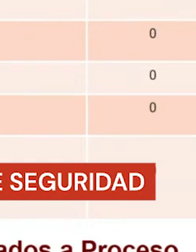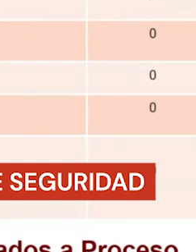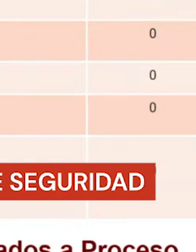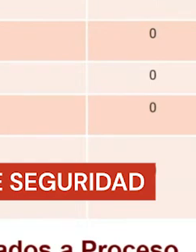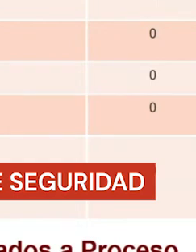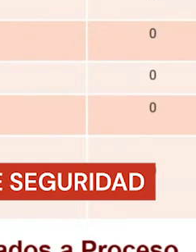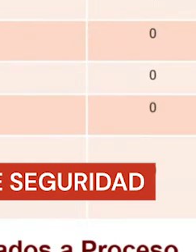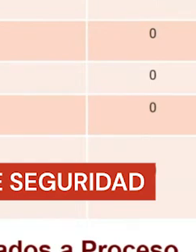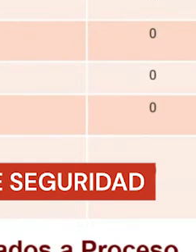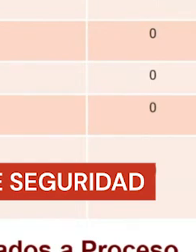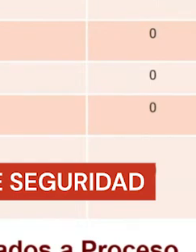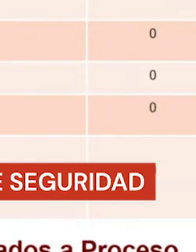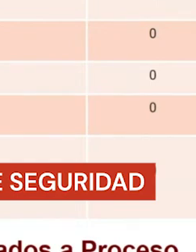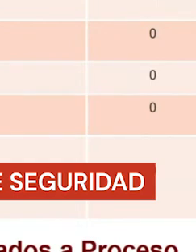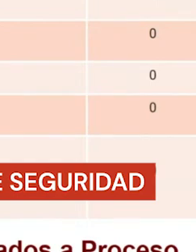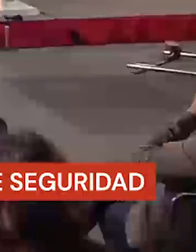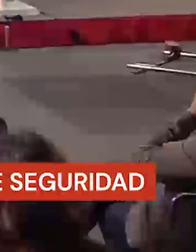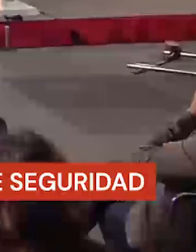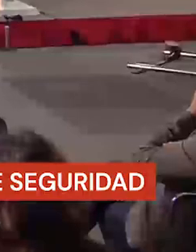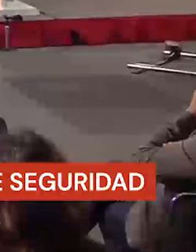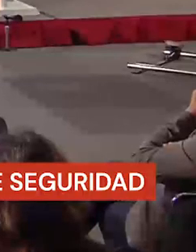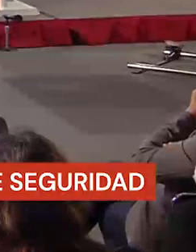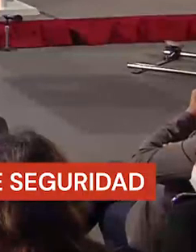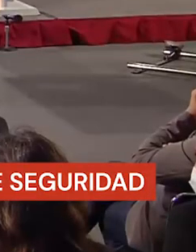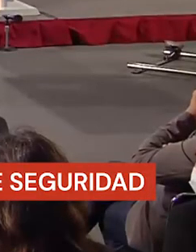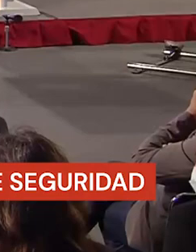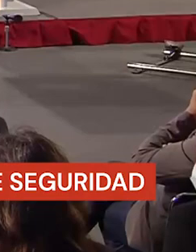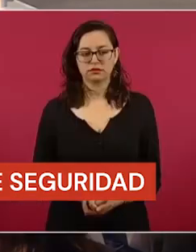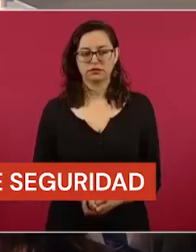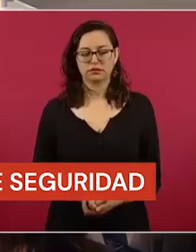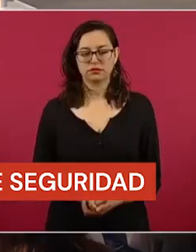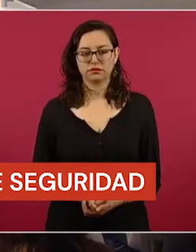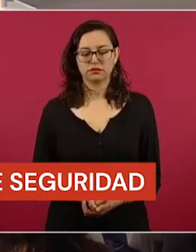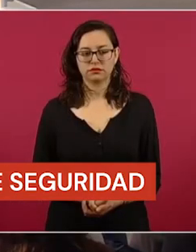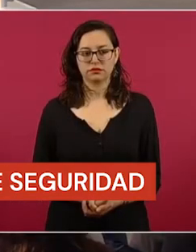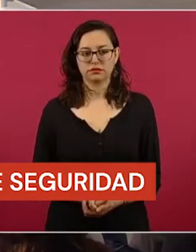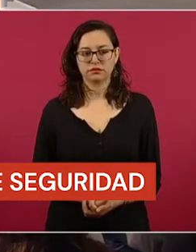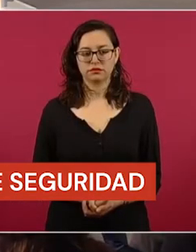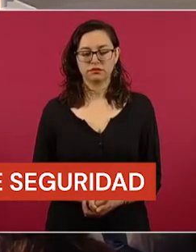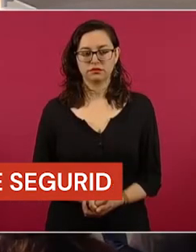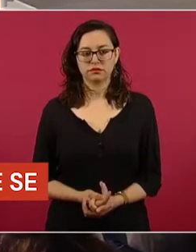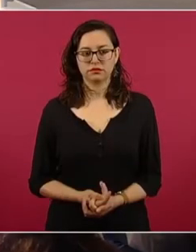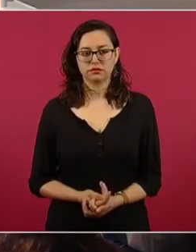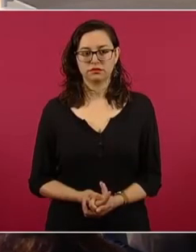aprehensión y se está en proceso de su detención. ¿Sería cuánto?